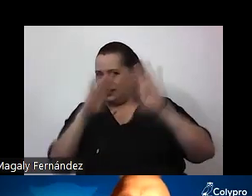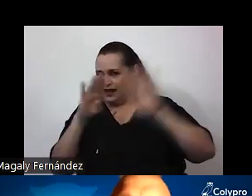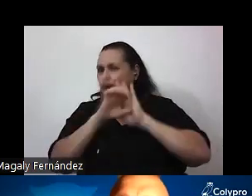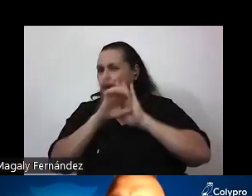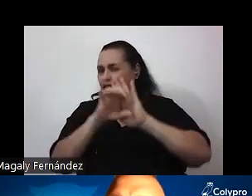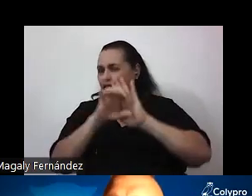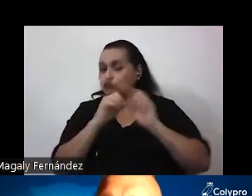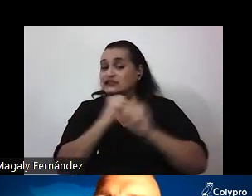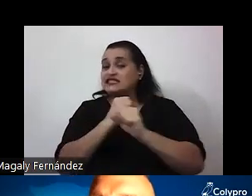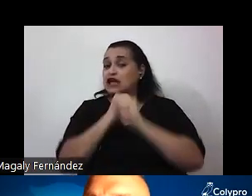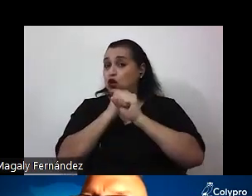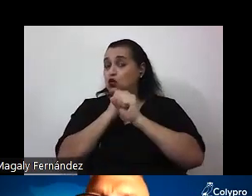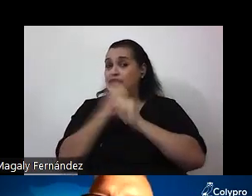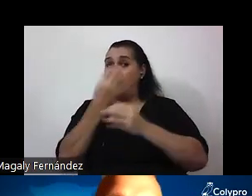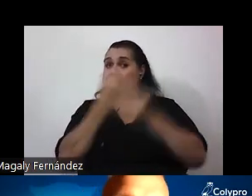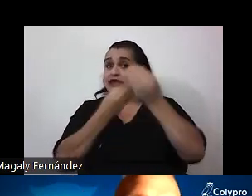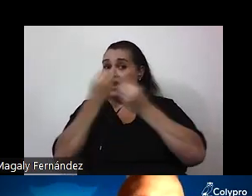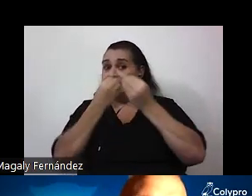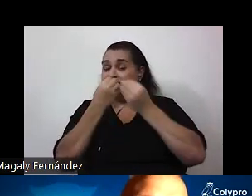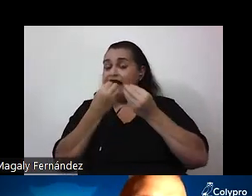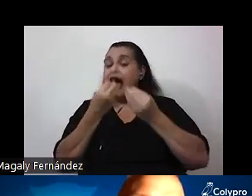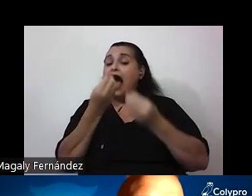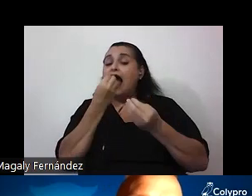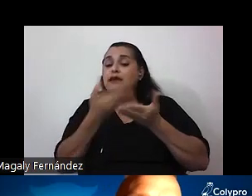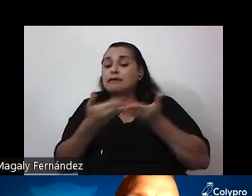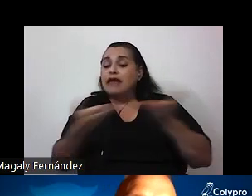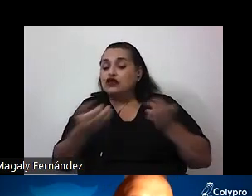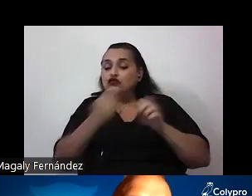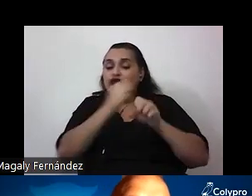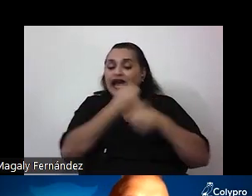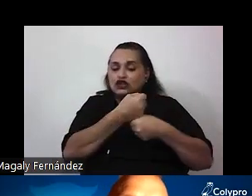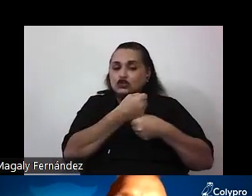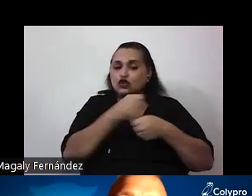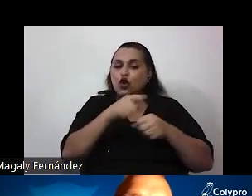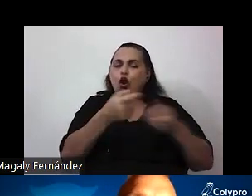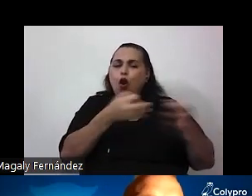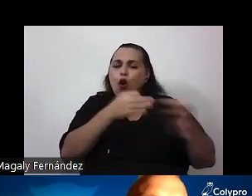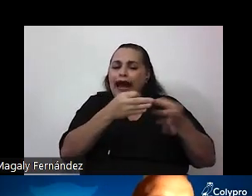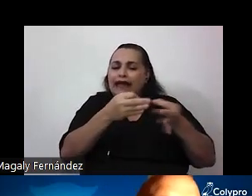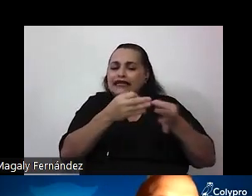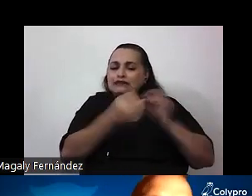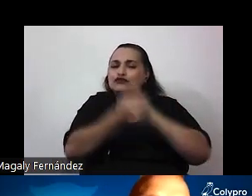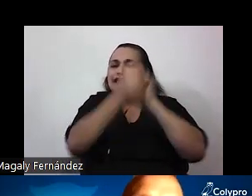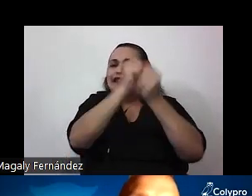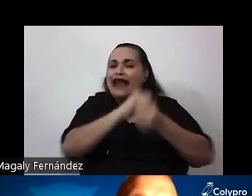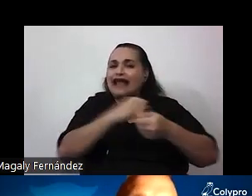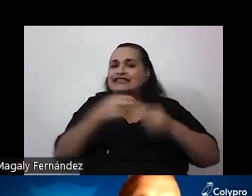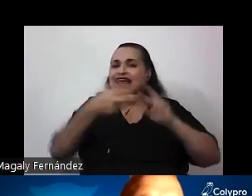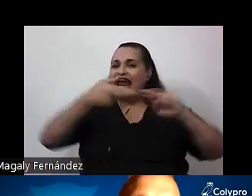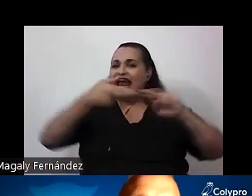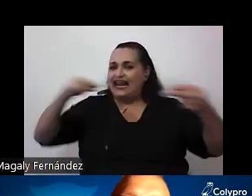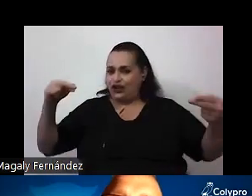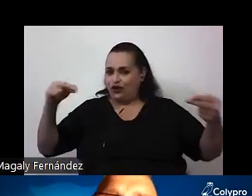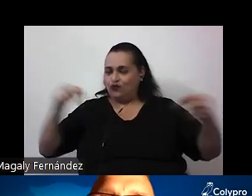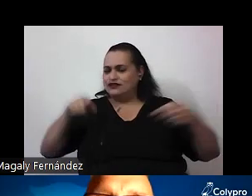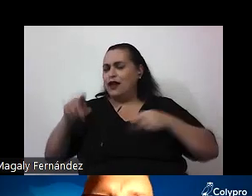seguridad de la ingesta de alimentos elaborados con organismos transgénicos qué nos dicen los modelos y las evidencias de la biología